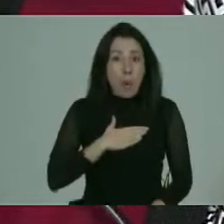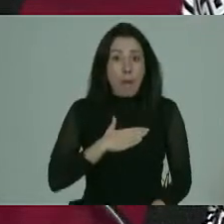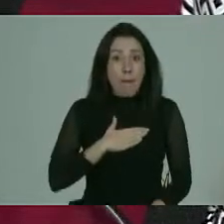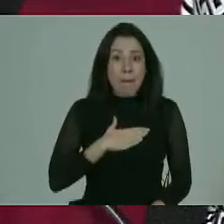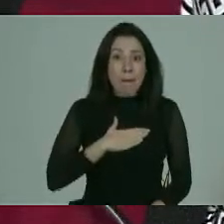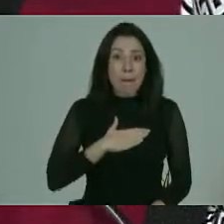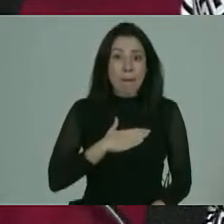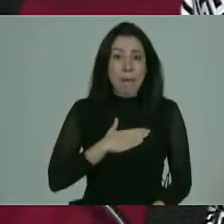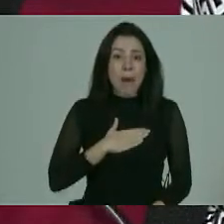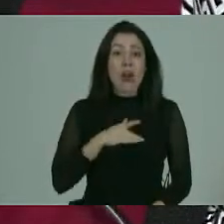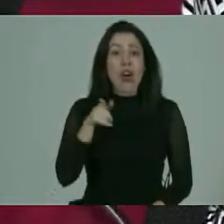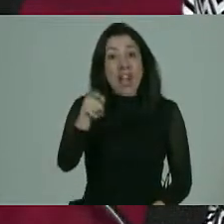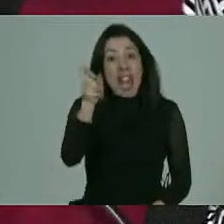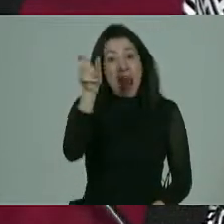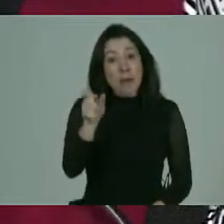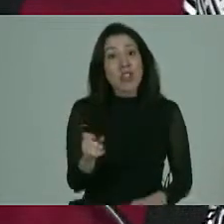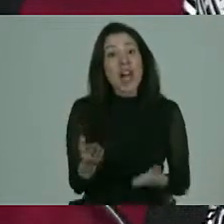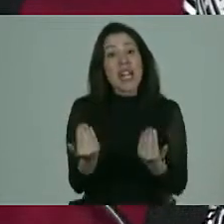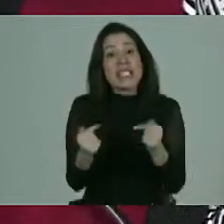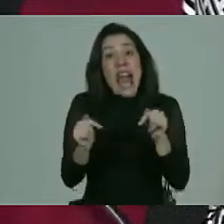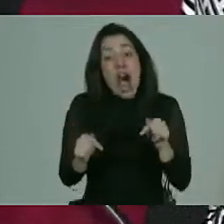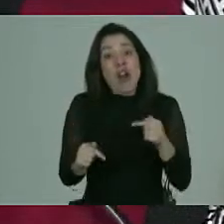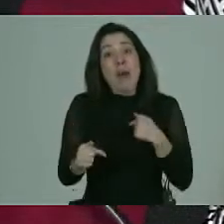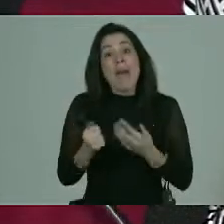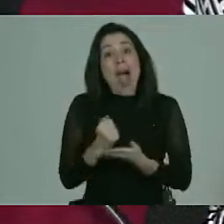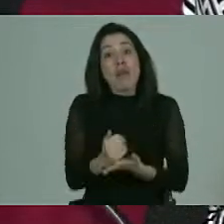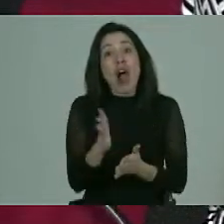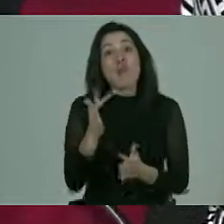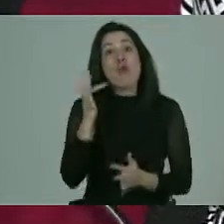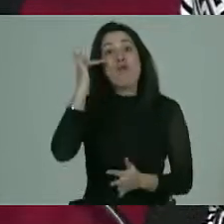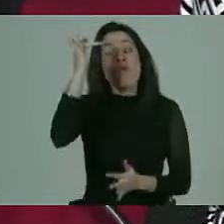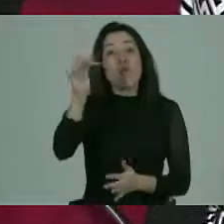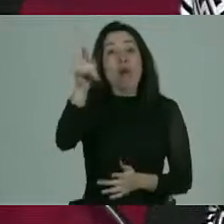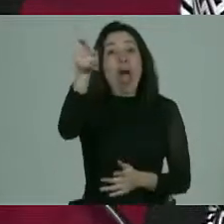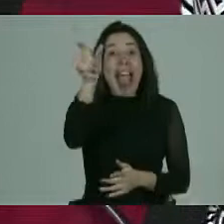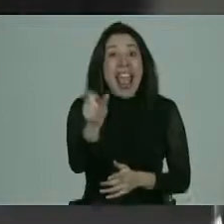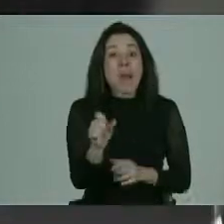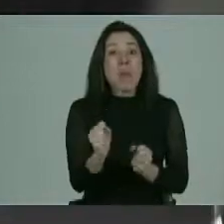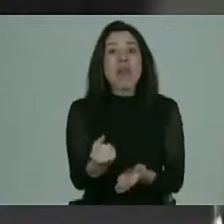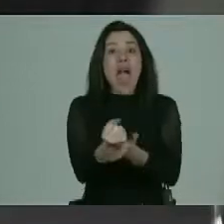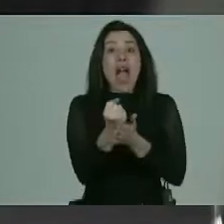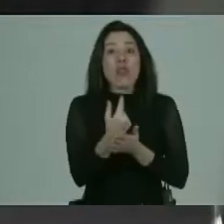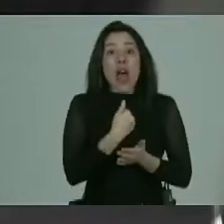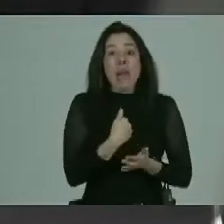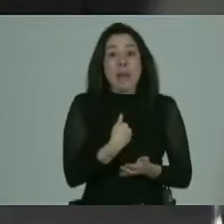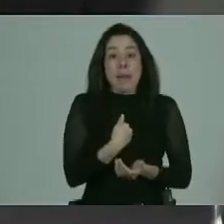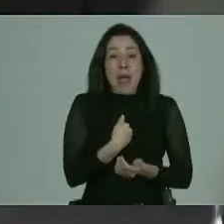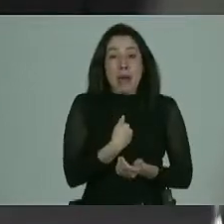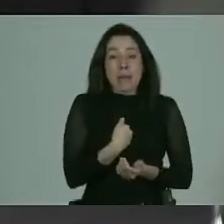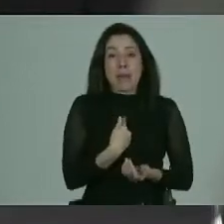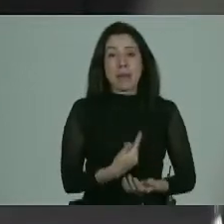él hoy día necesita mi ayuda como yo mañana puedo necesitarla de él ¿te fijas? entonces